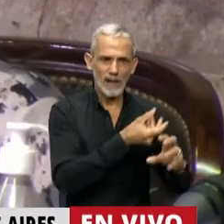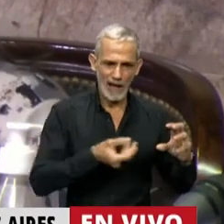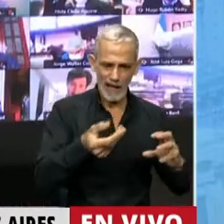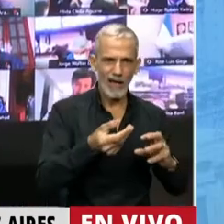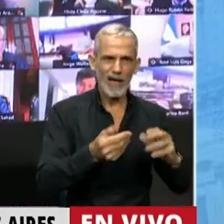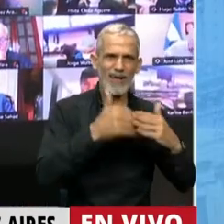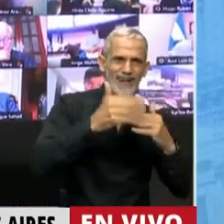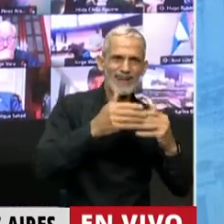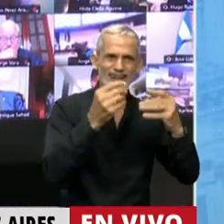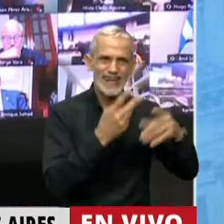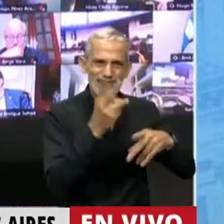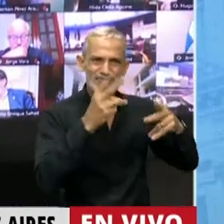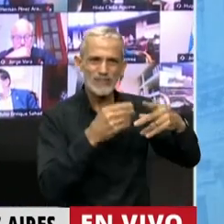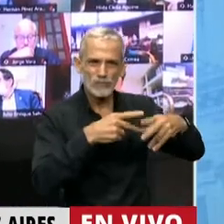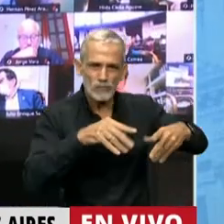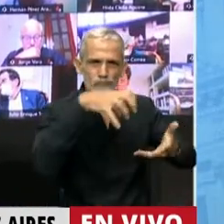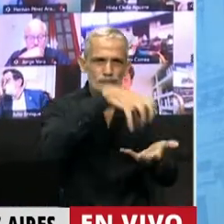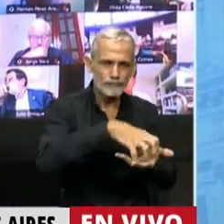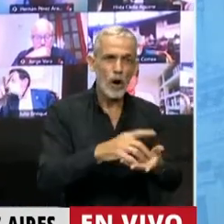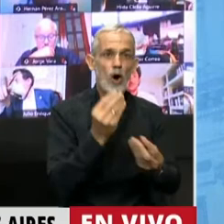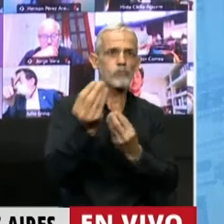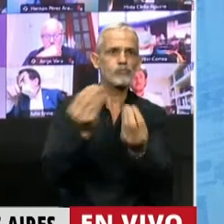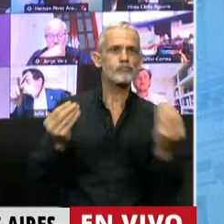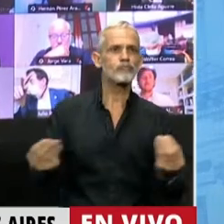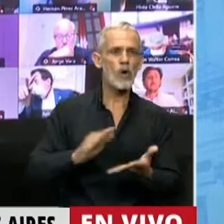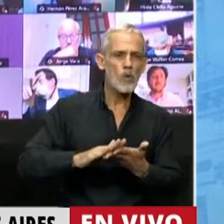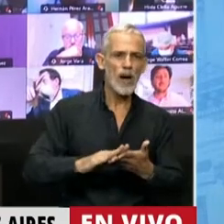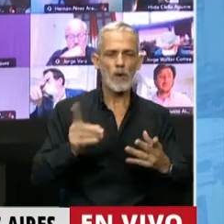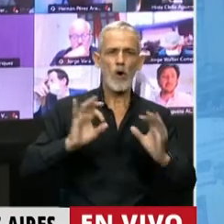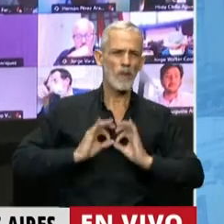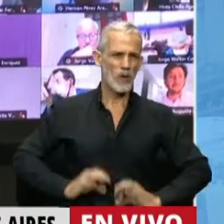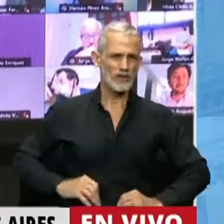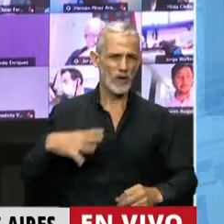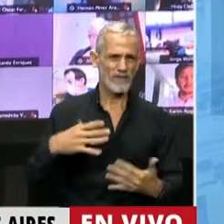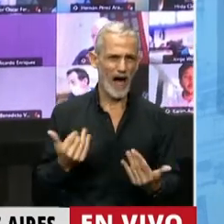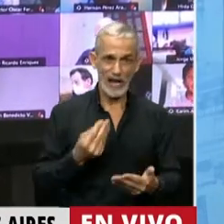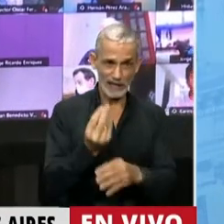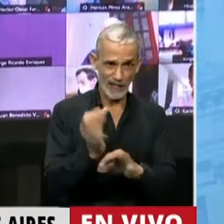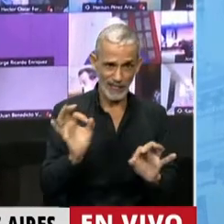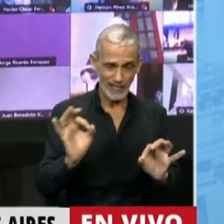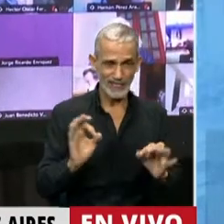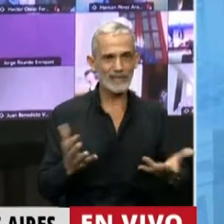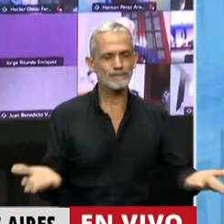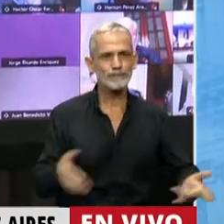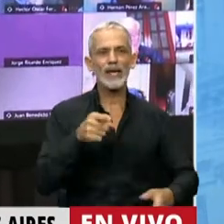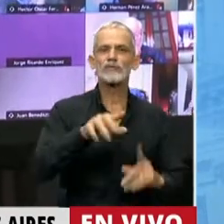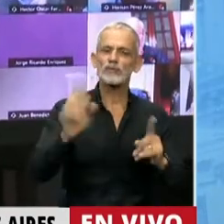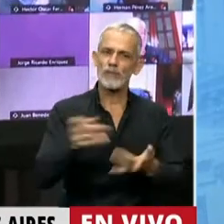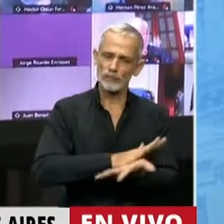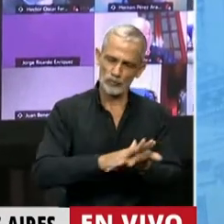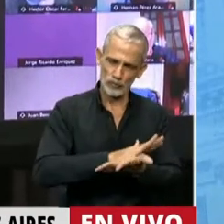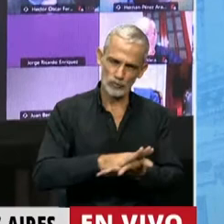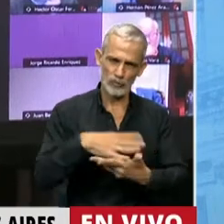edificios que faltan, que no van al nombramiento de los docentes y los auxiliares que faltan. Entonces, eso también hay que